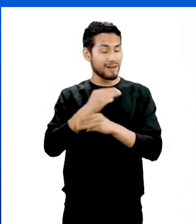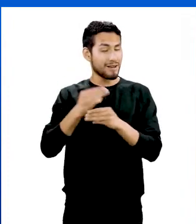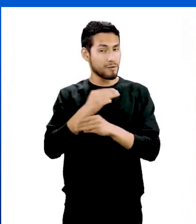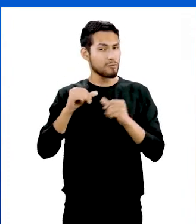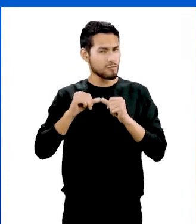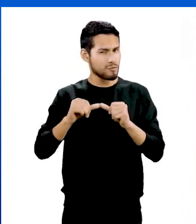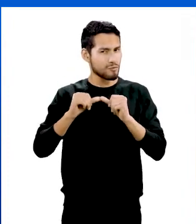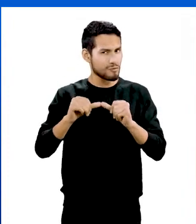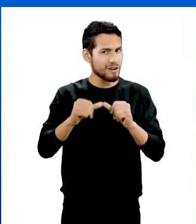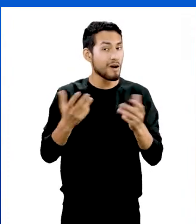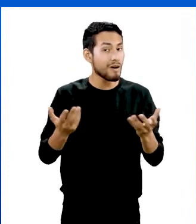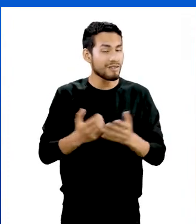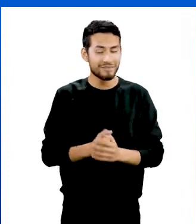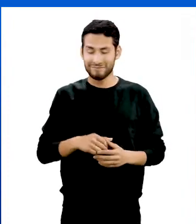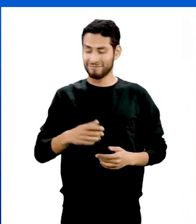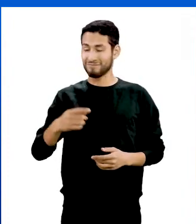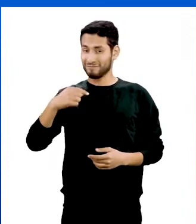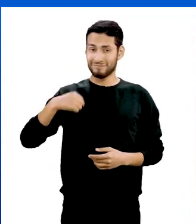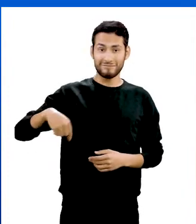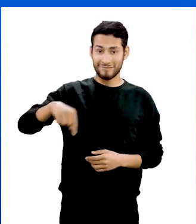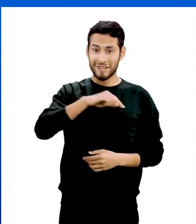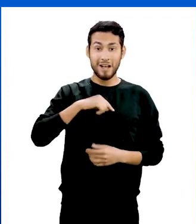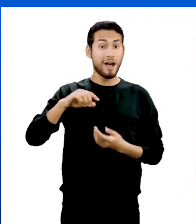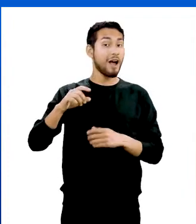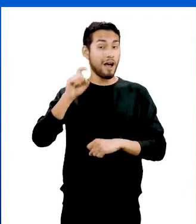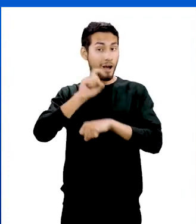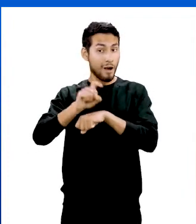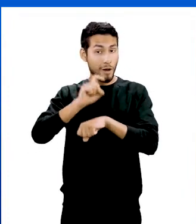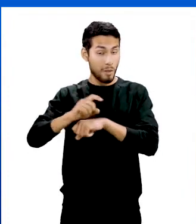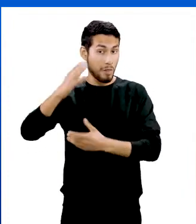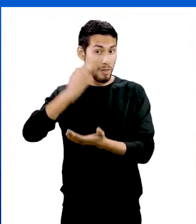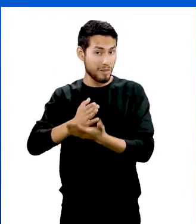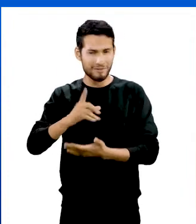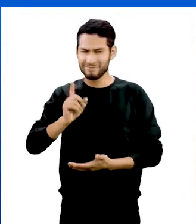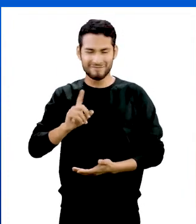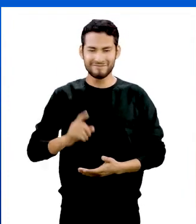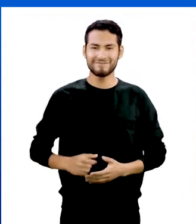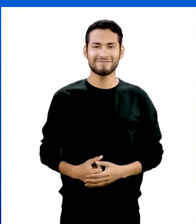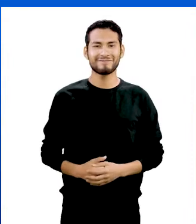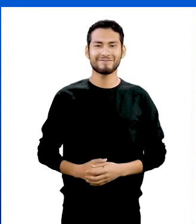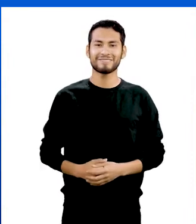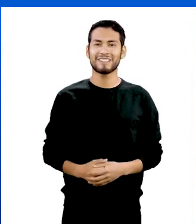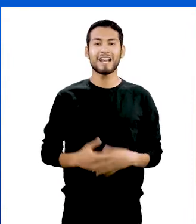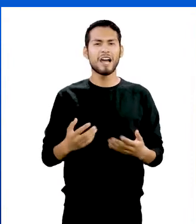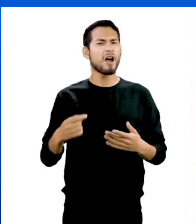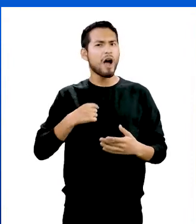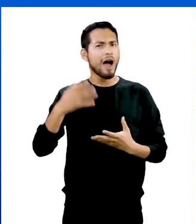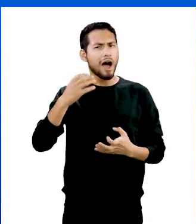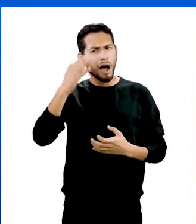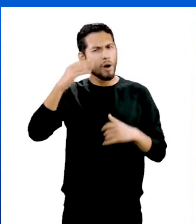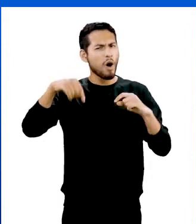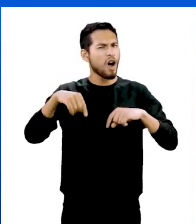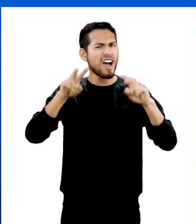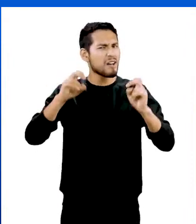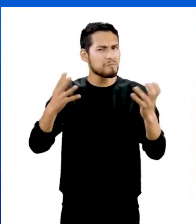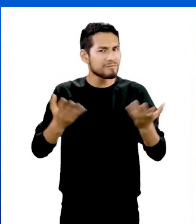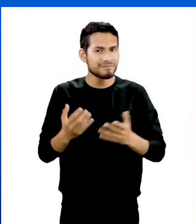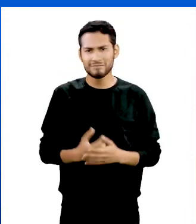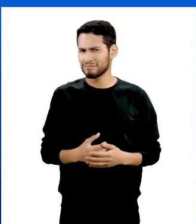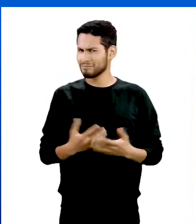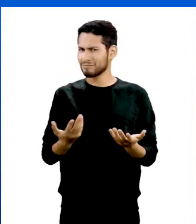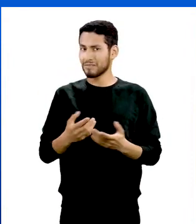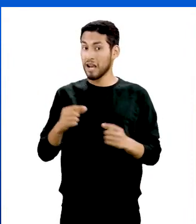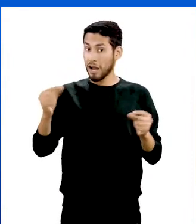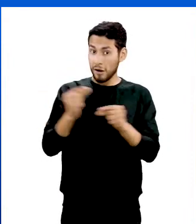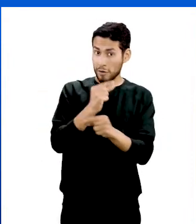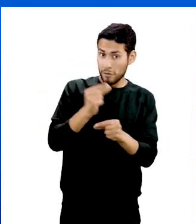matemáticas, porque como ya saben, para nosotros la educación no para. Pero ya quiero saber qué es lo que veremos el día de hoy. ¿Tendrá